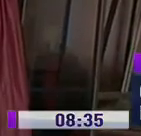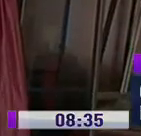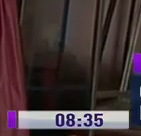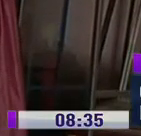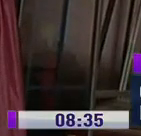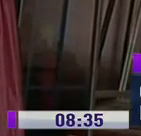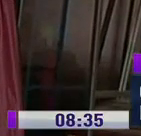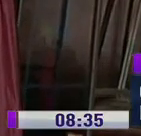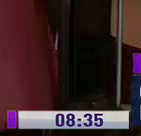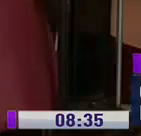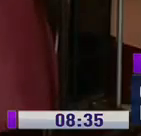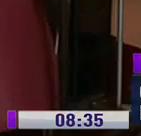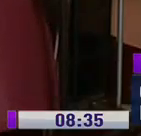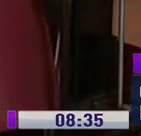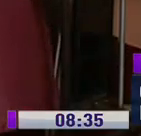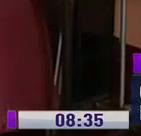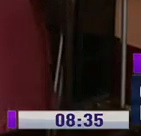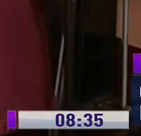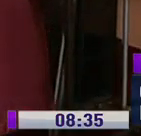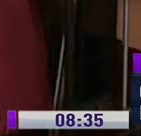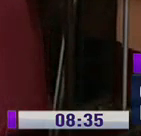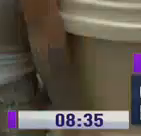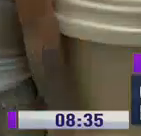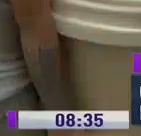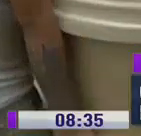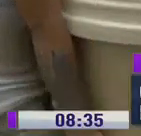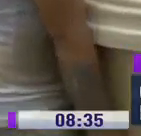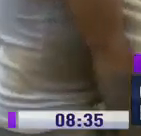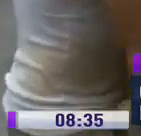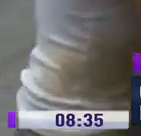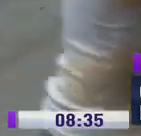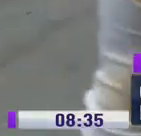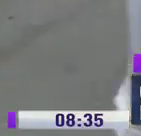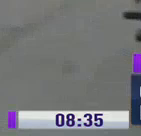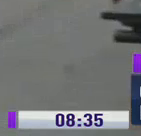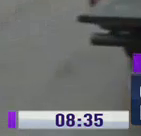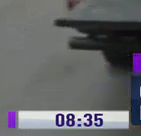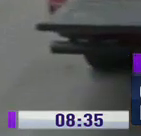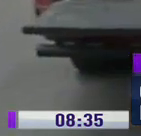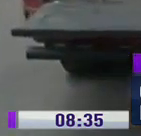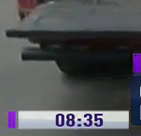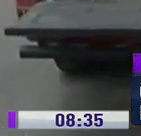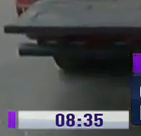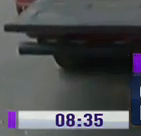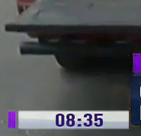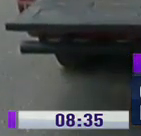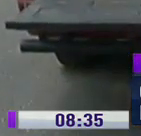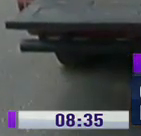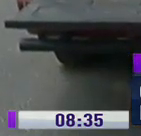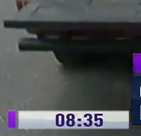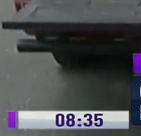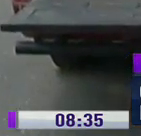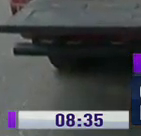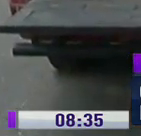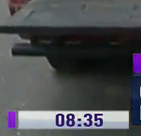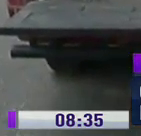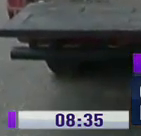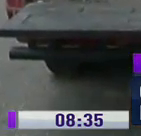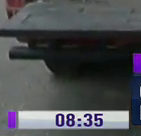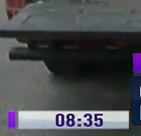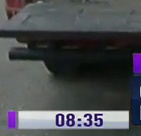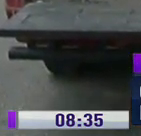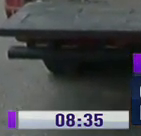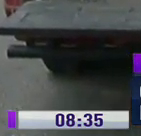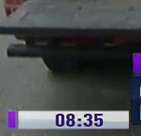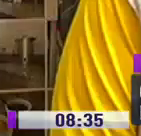su trabajo, la madera, también se les hace complicado conseguirla. Pero con lo que tienen trabajan contra reloj, en su taller, en el